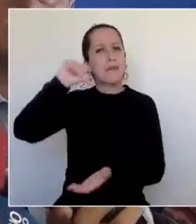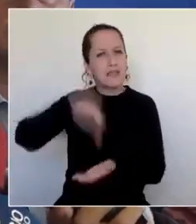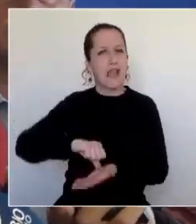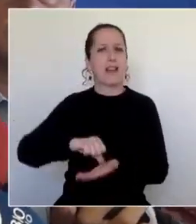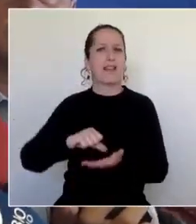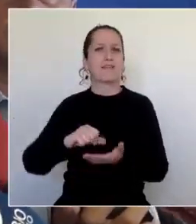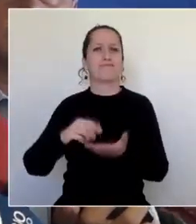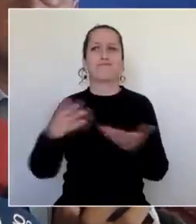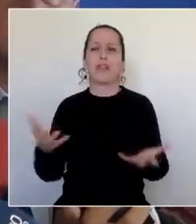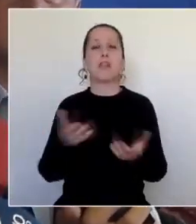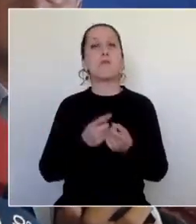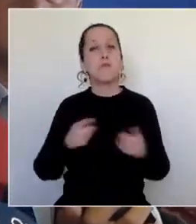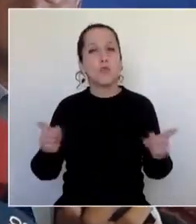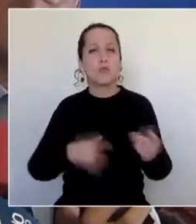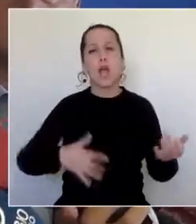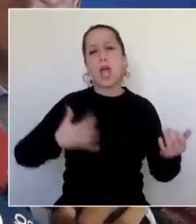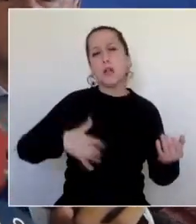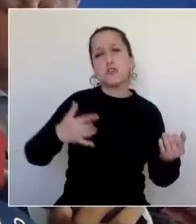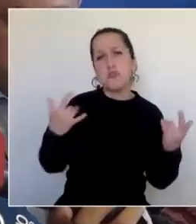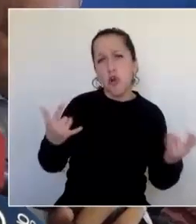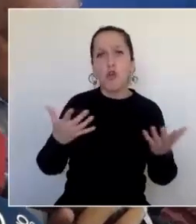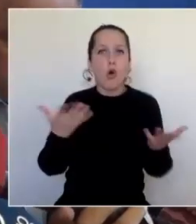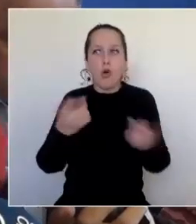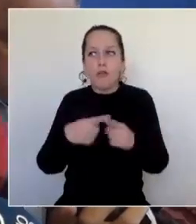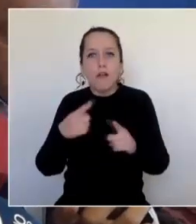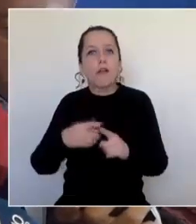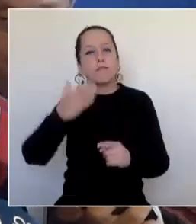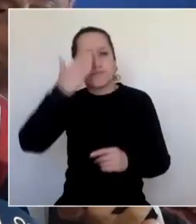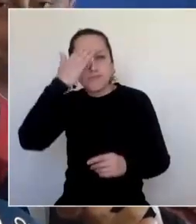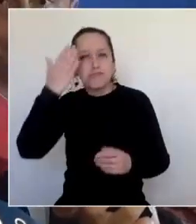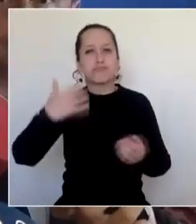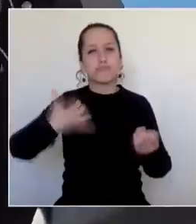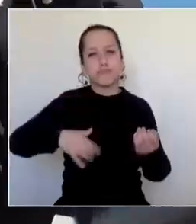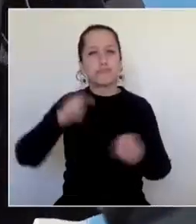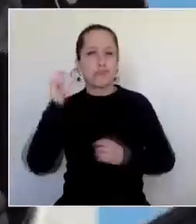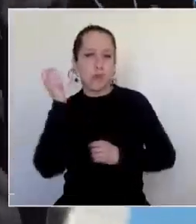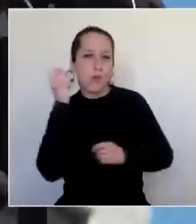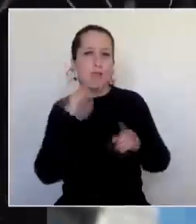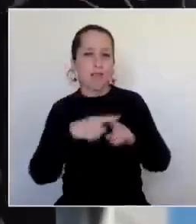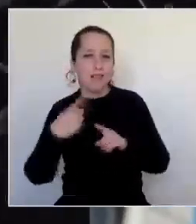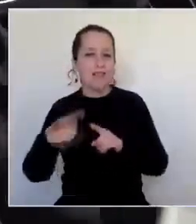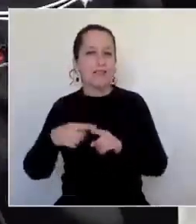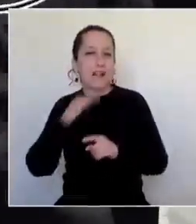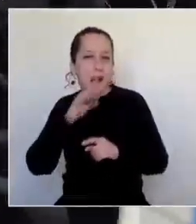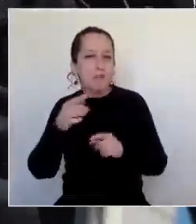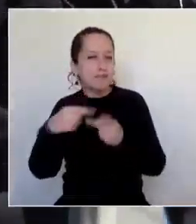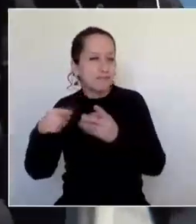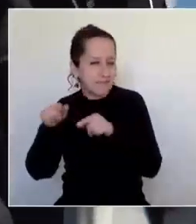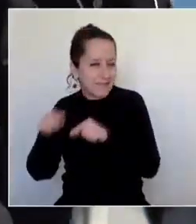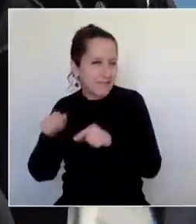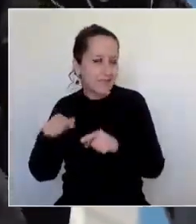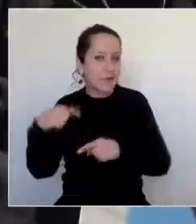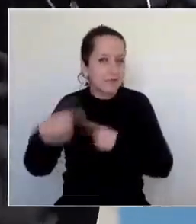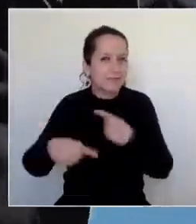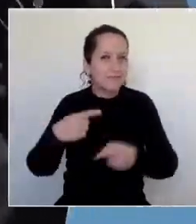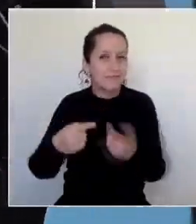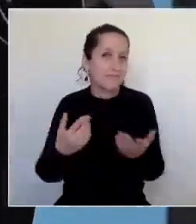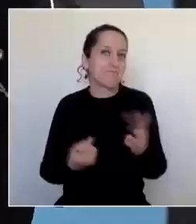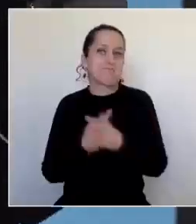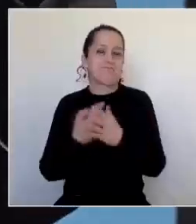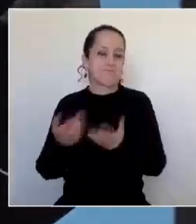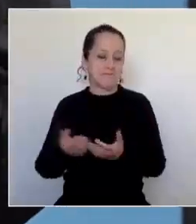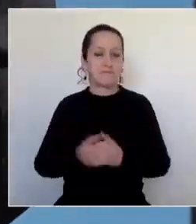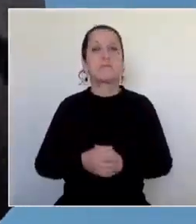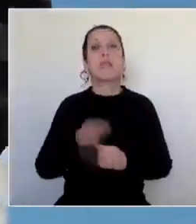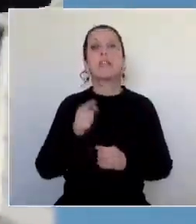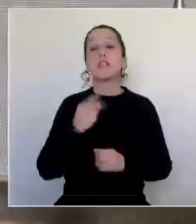la música, y no solamente del rock, la música popular, que es la madre de todas las músicas. La denominada revuelta inició en Concepción, con